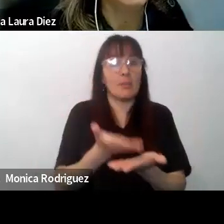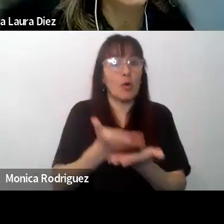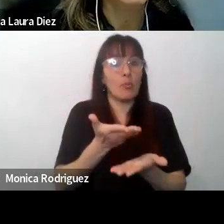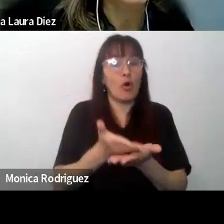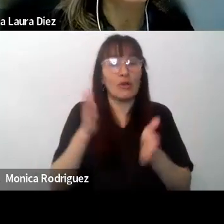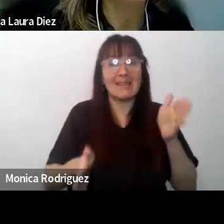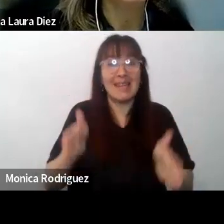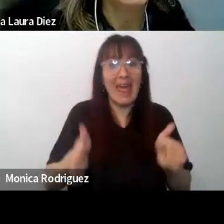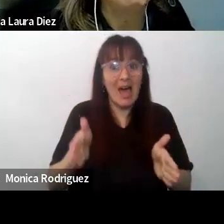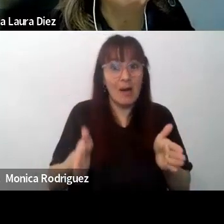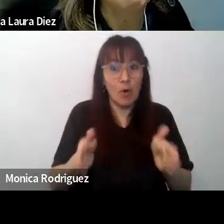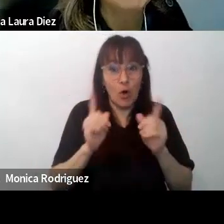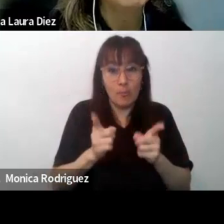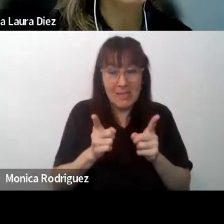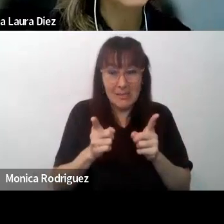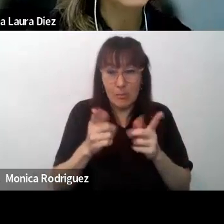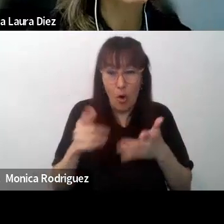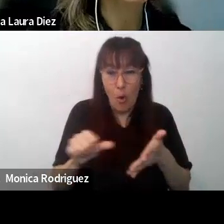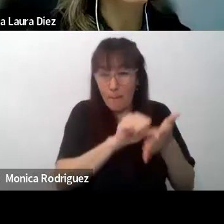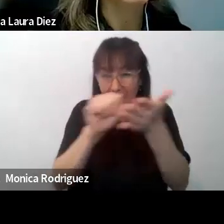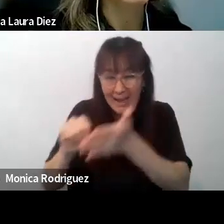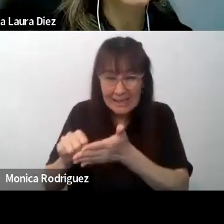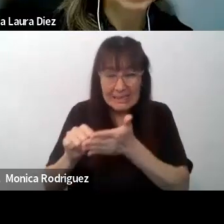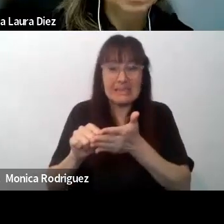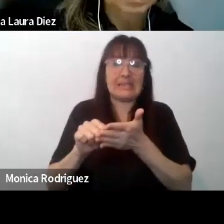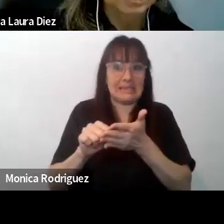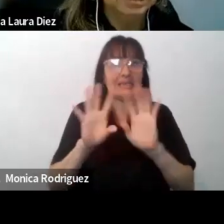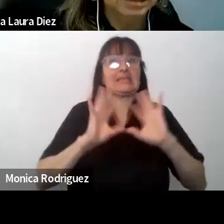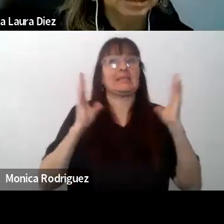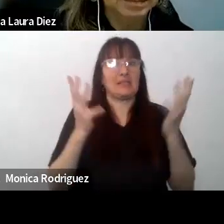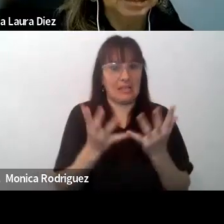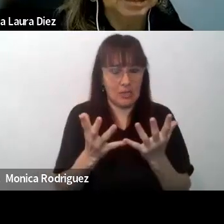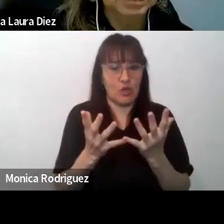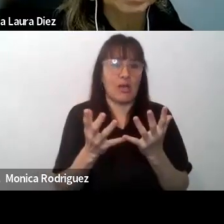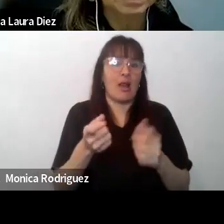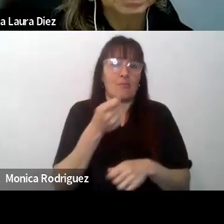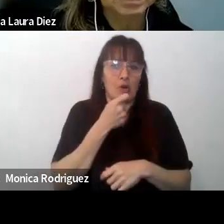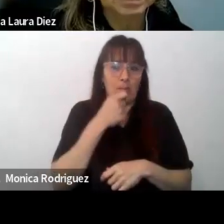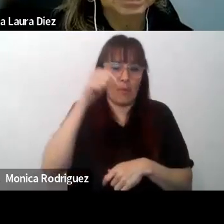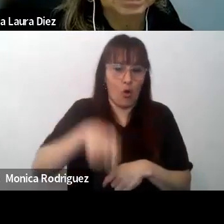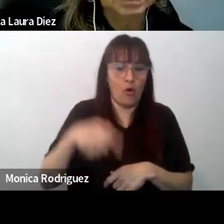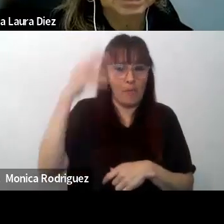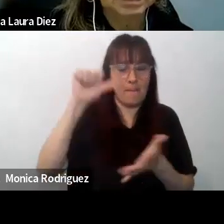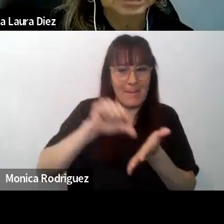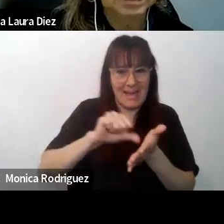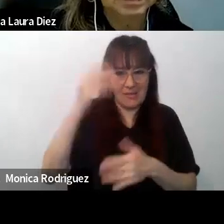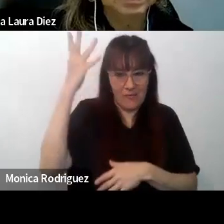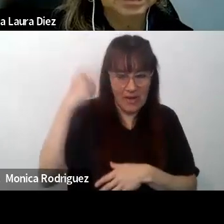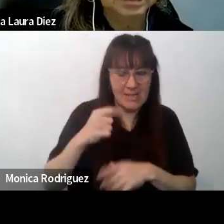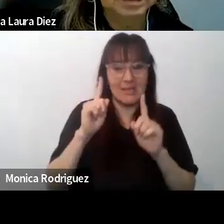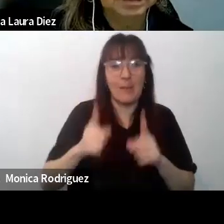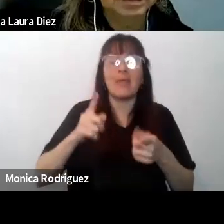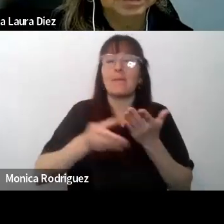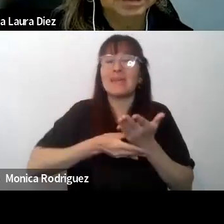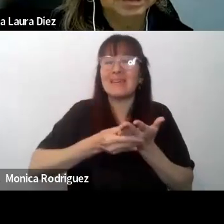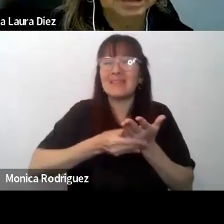en línea involucrando a colaboradores internacionales, en este caso a Francia, y el Ministerio de Educación